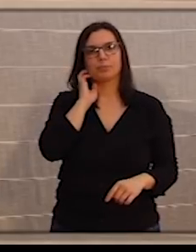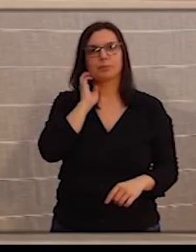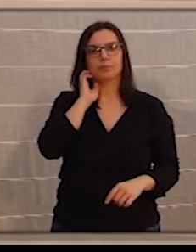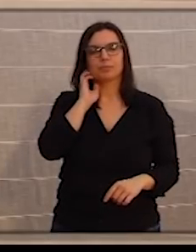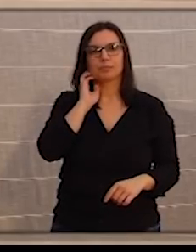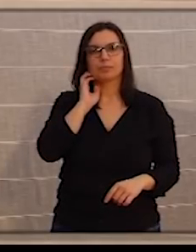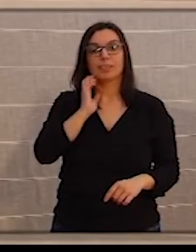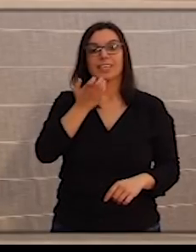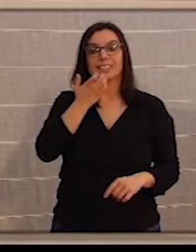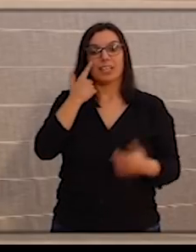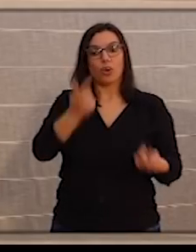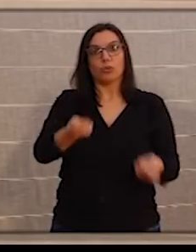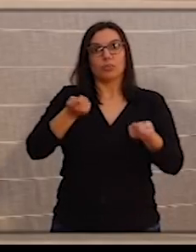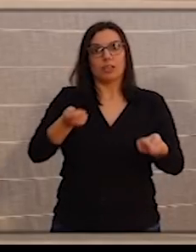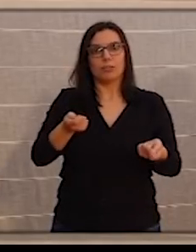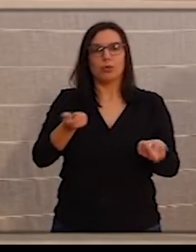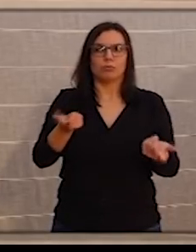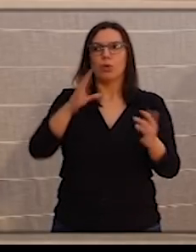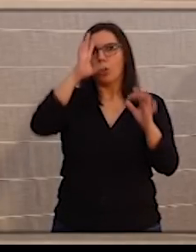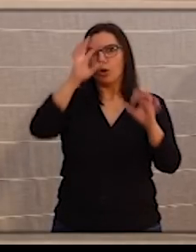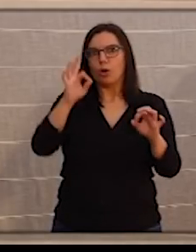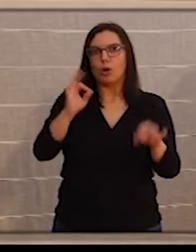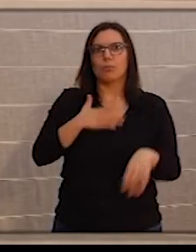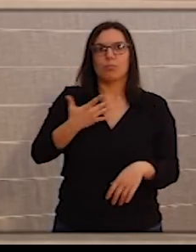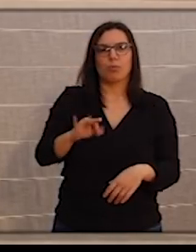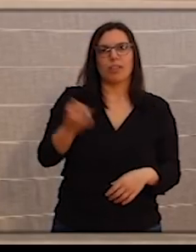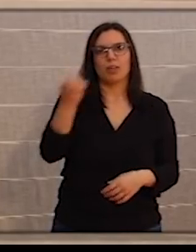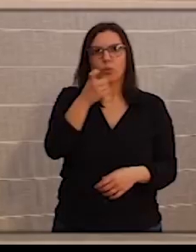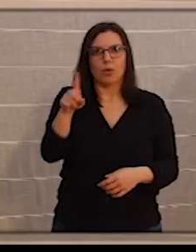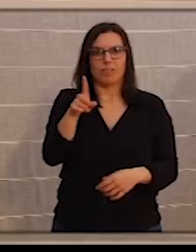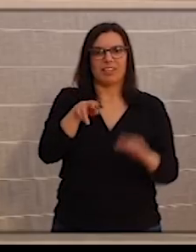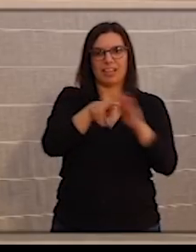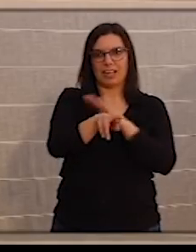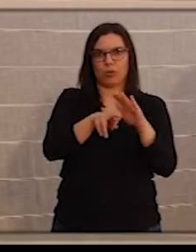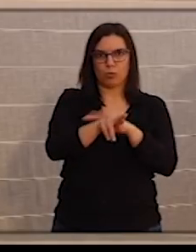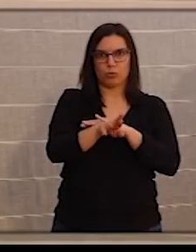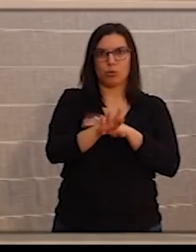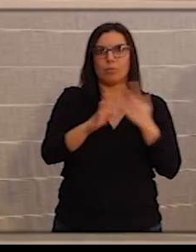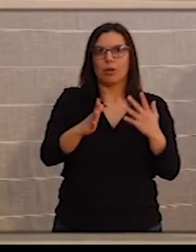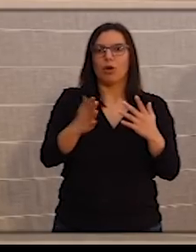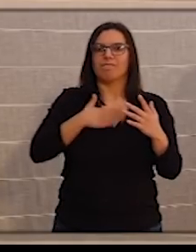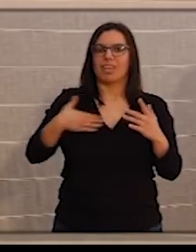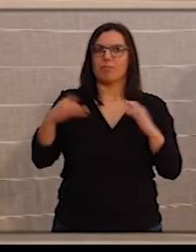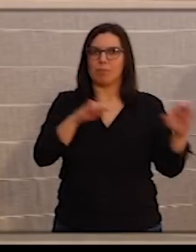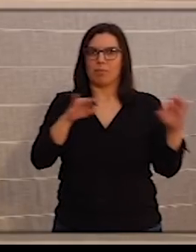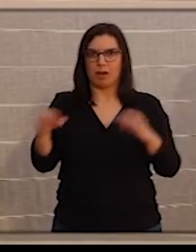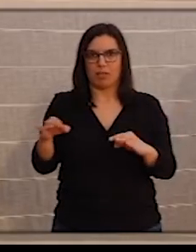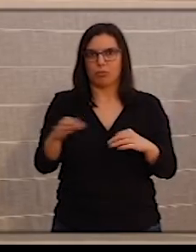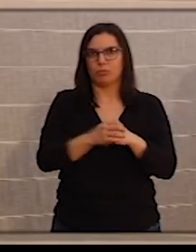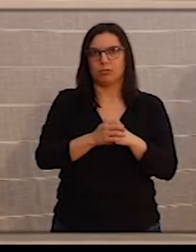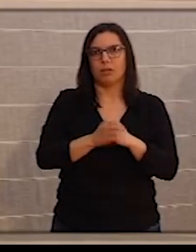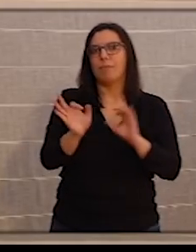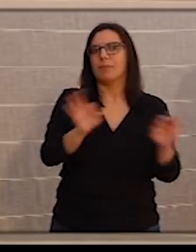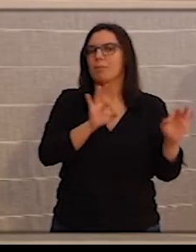capaces de contener, evidentemente, a lo mejor no necesitamos utilizar estos recursos, pero queremos estar preparados. Y estar preparados